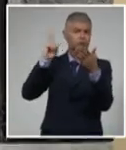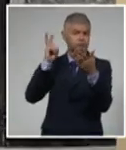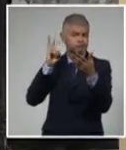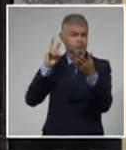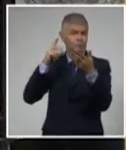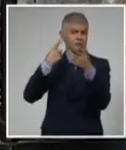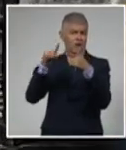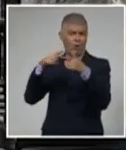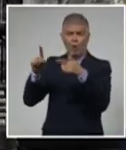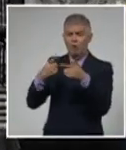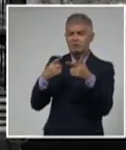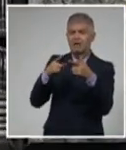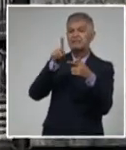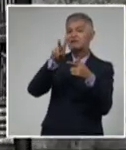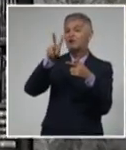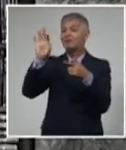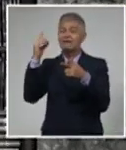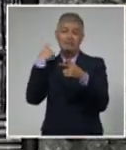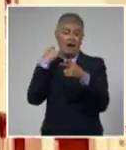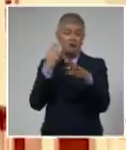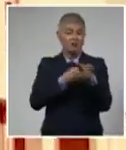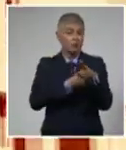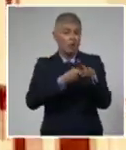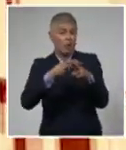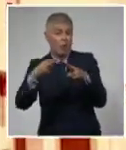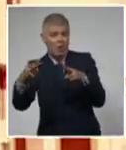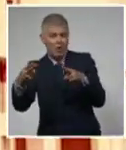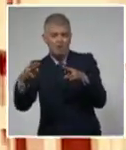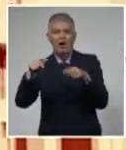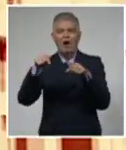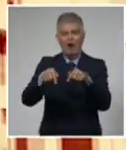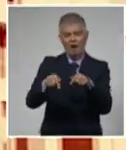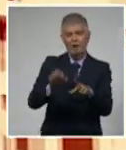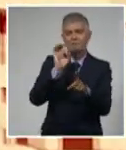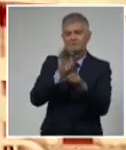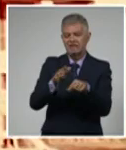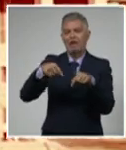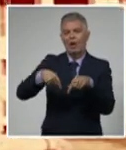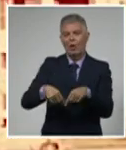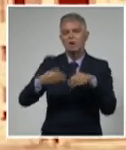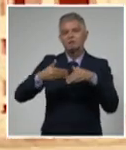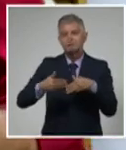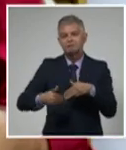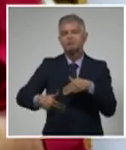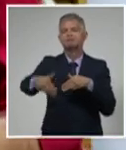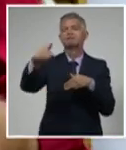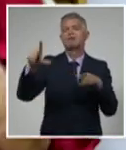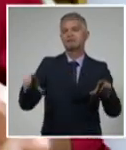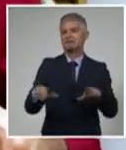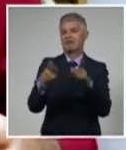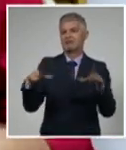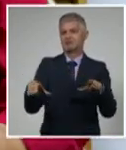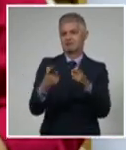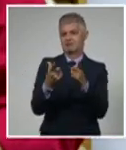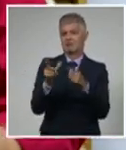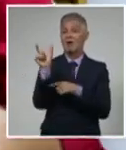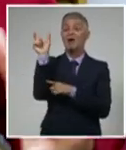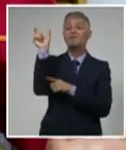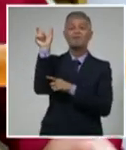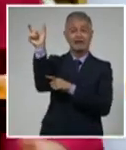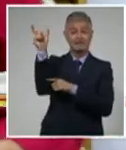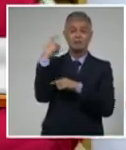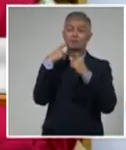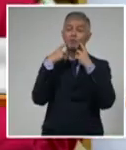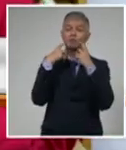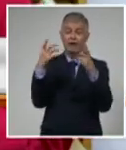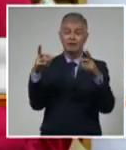años de historia serán revisitados en una jornada que comienza hoy una fecha alta es un